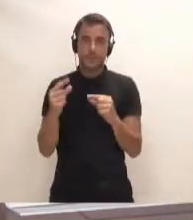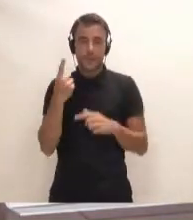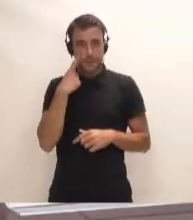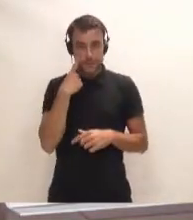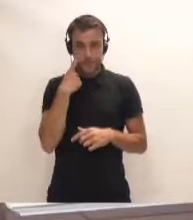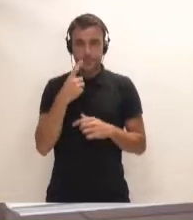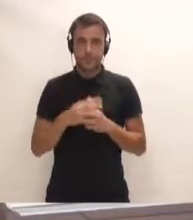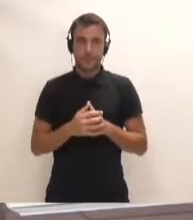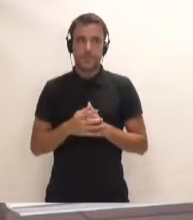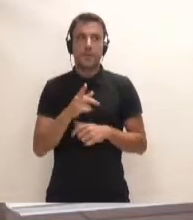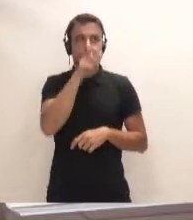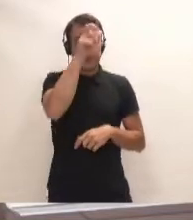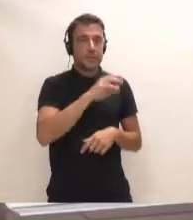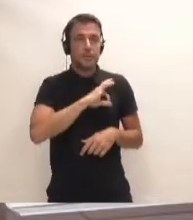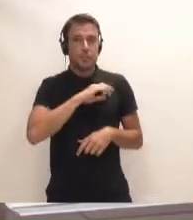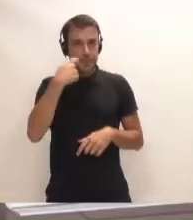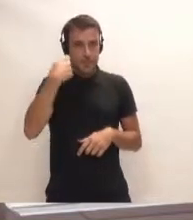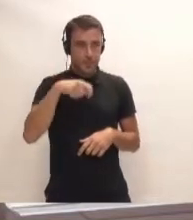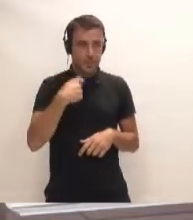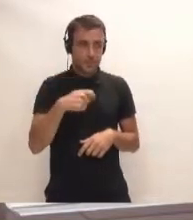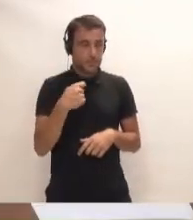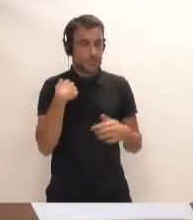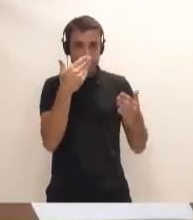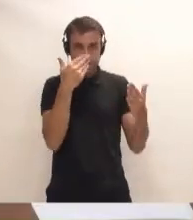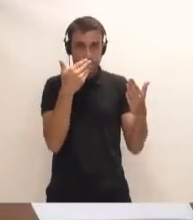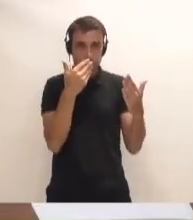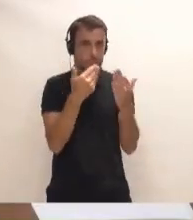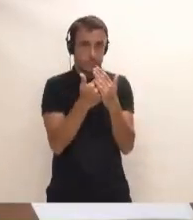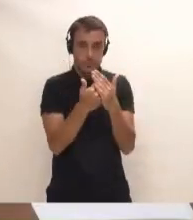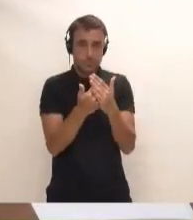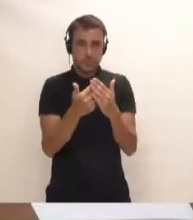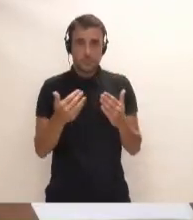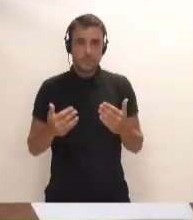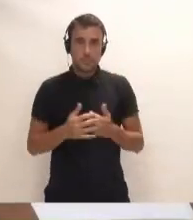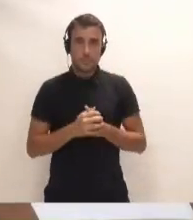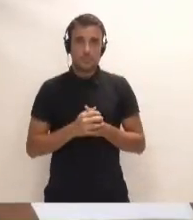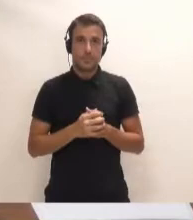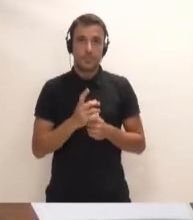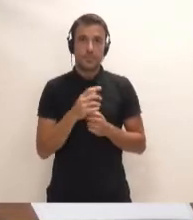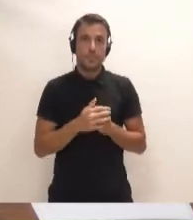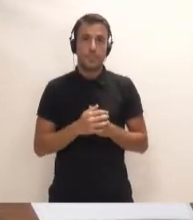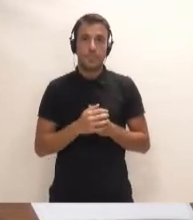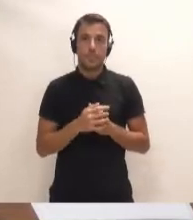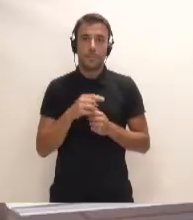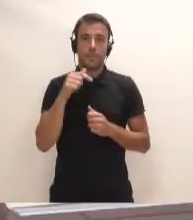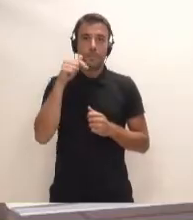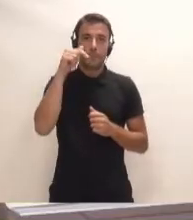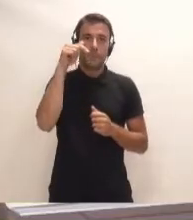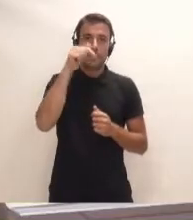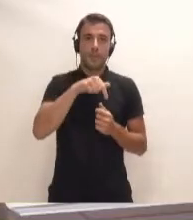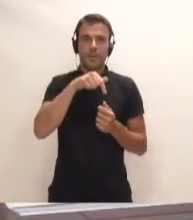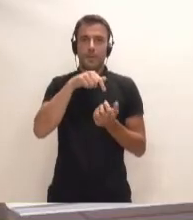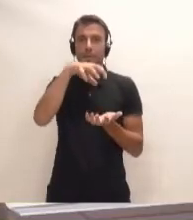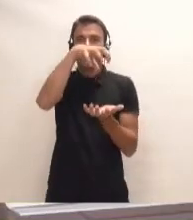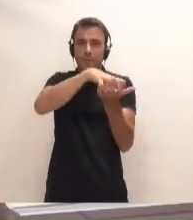ver, señor presidente, la verdad es que el centro de las políticas de este Gobierno